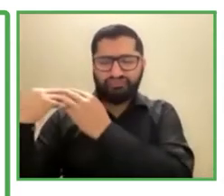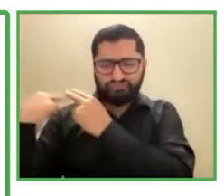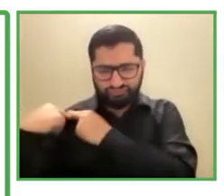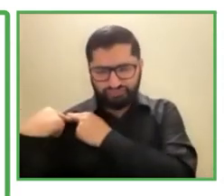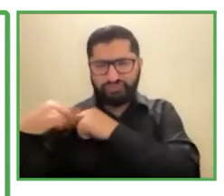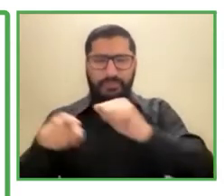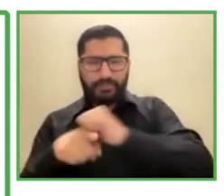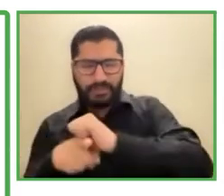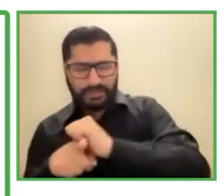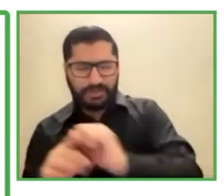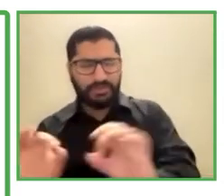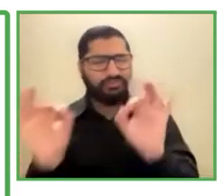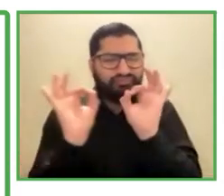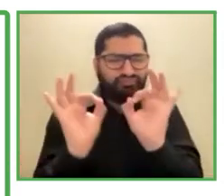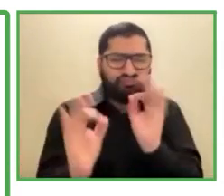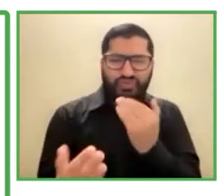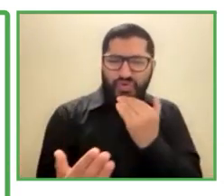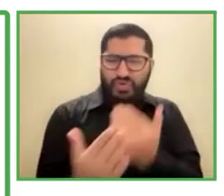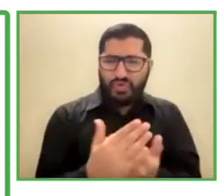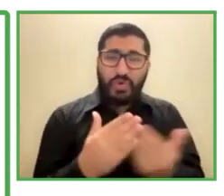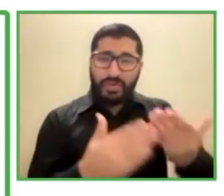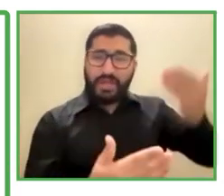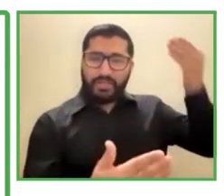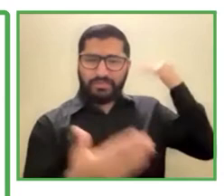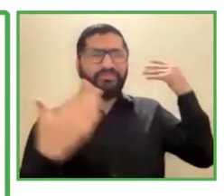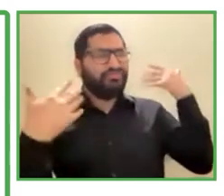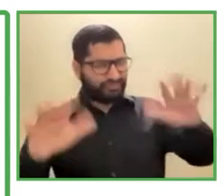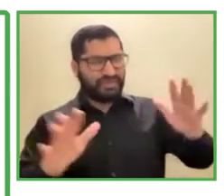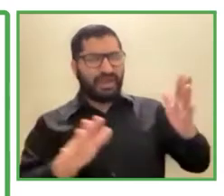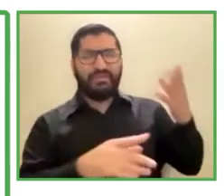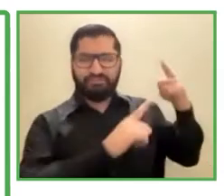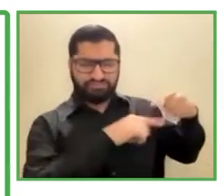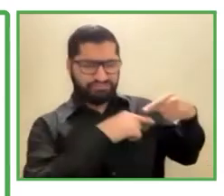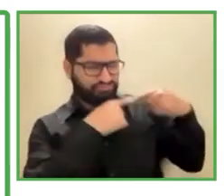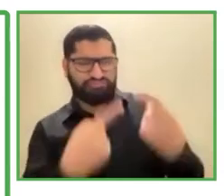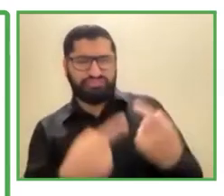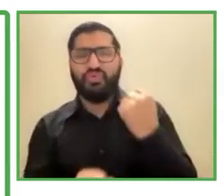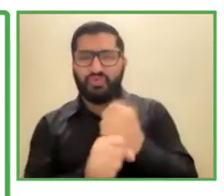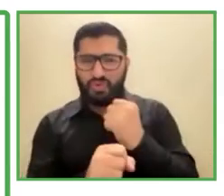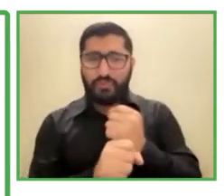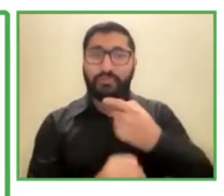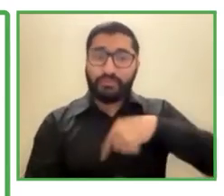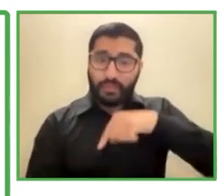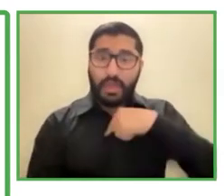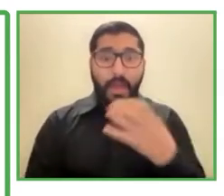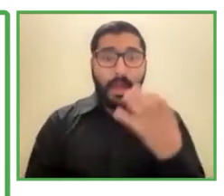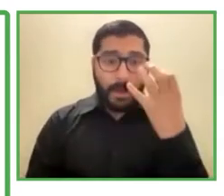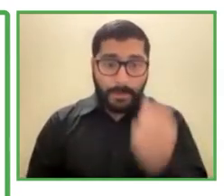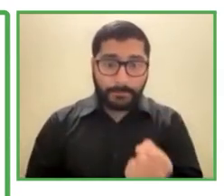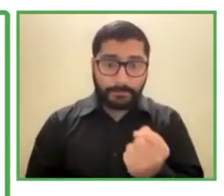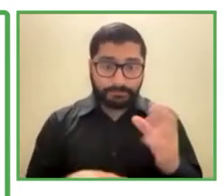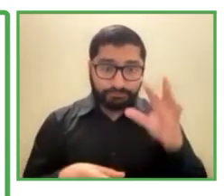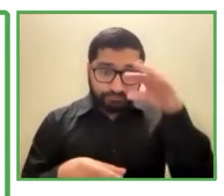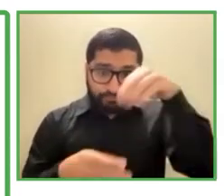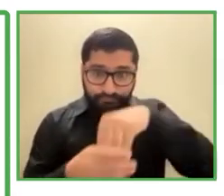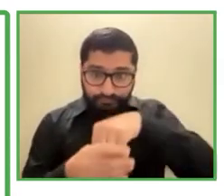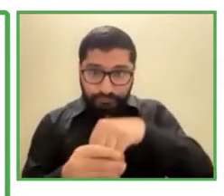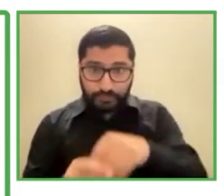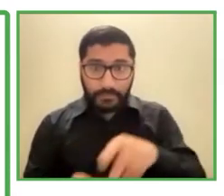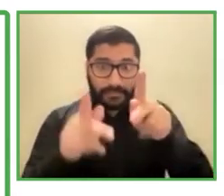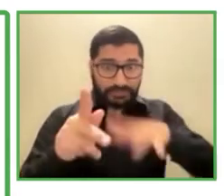Tenemos personas con alguna discapacidad desde más de 20 años, ¿no es cierto?, personas que han estado